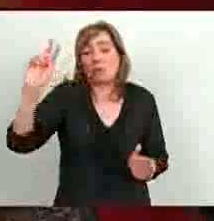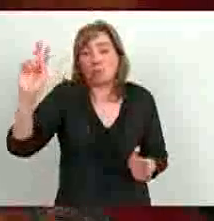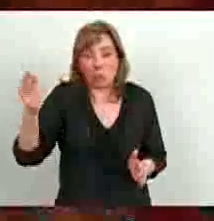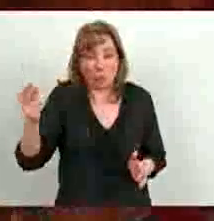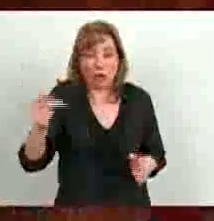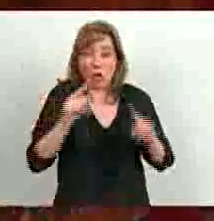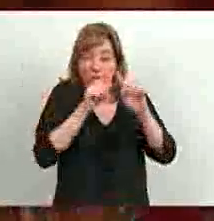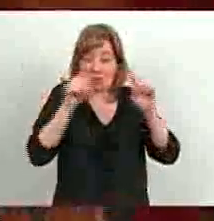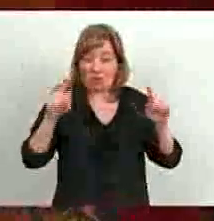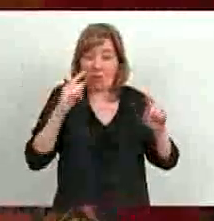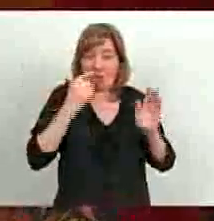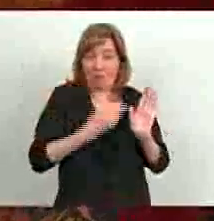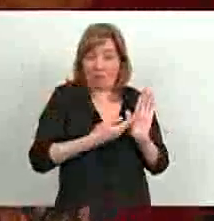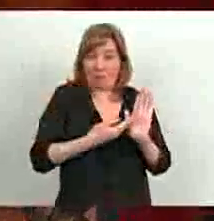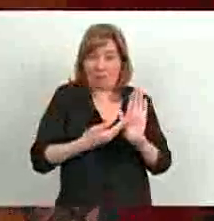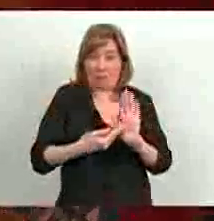se puede ver, es el gráfico.